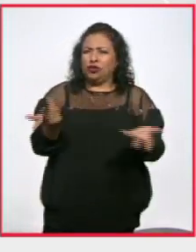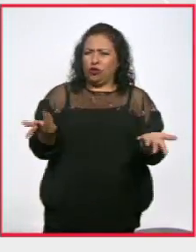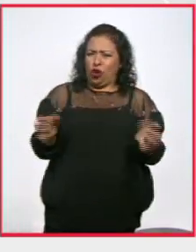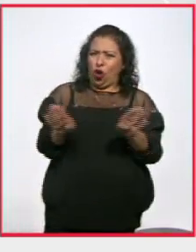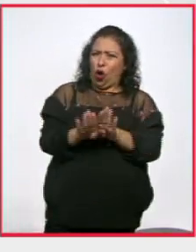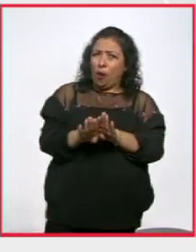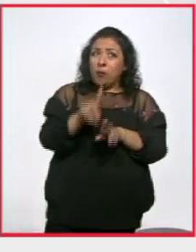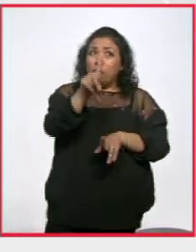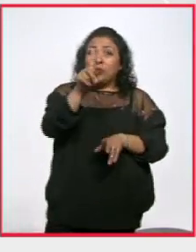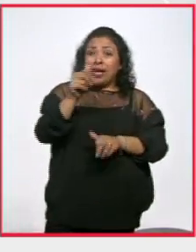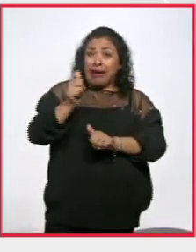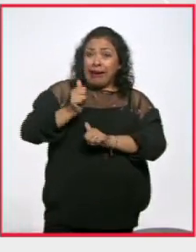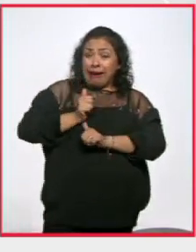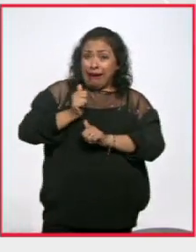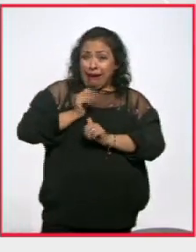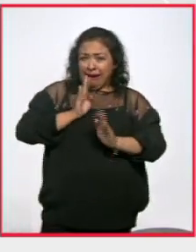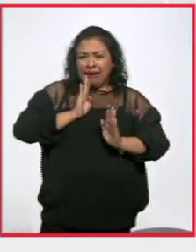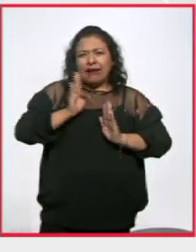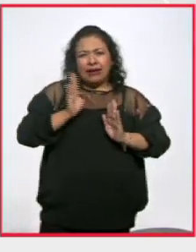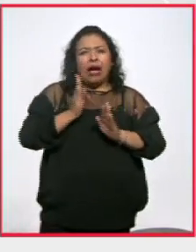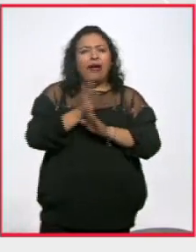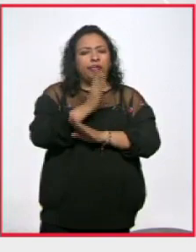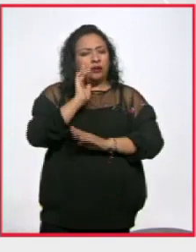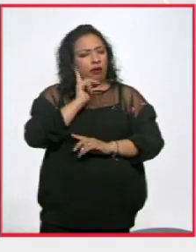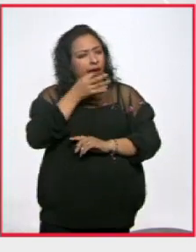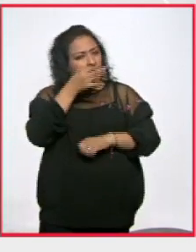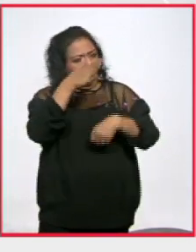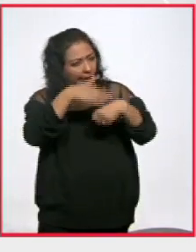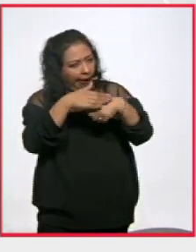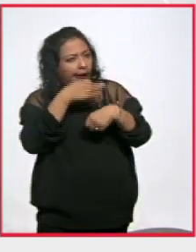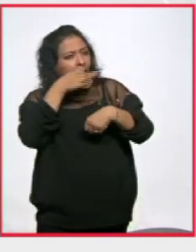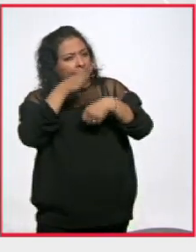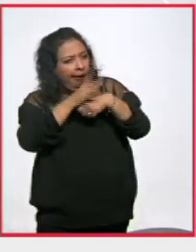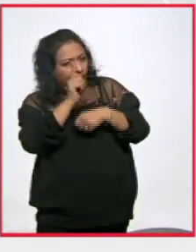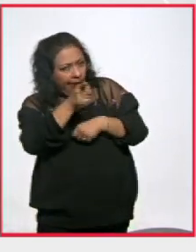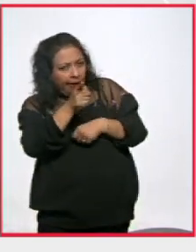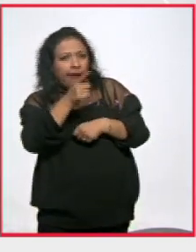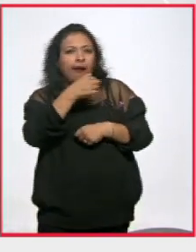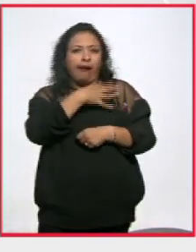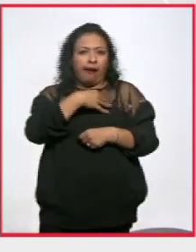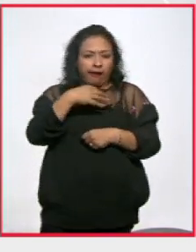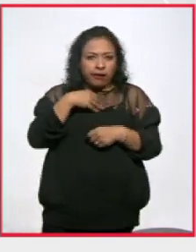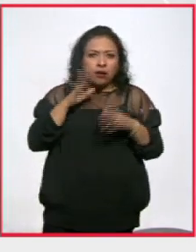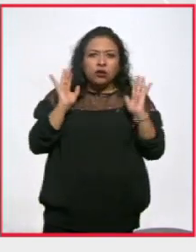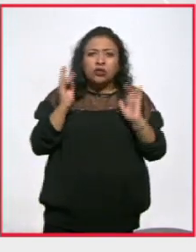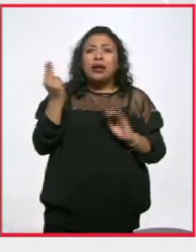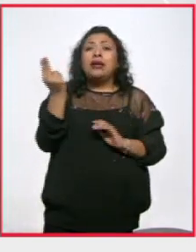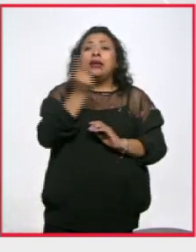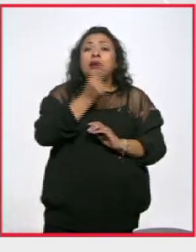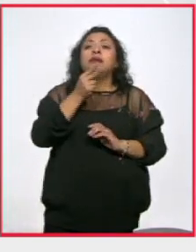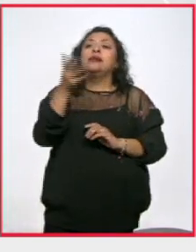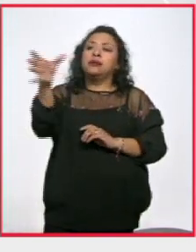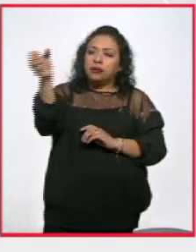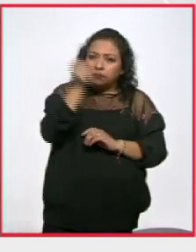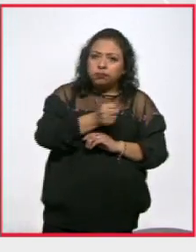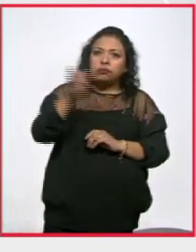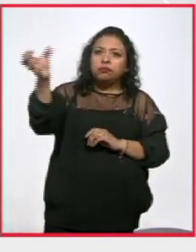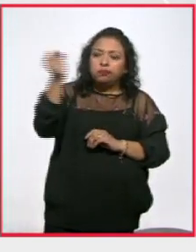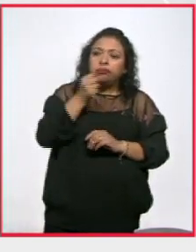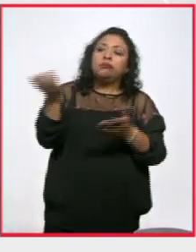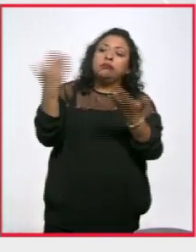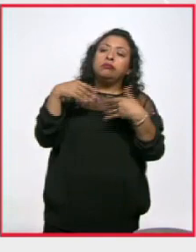El Ejército de por sí ya había amenazado a nuestros hijos. Tiene que llamarlos a declarar